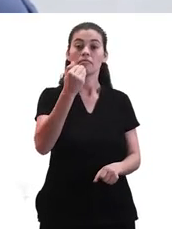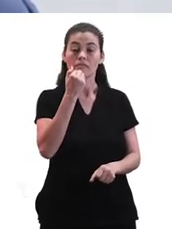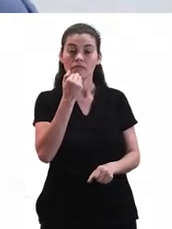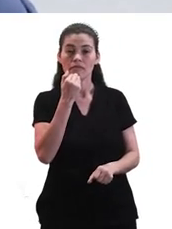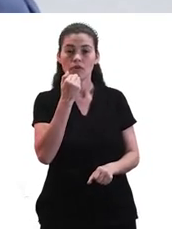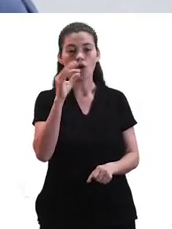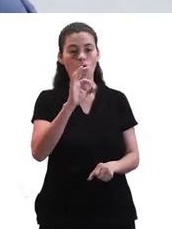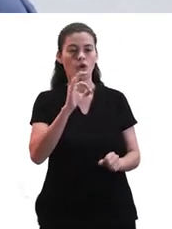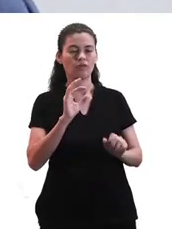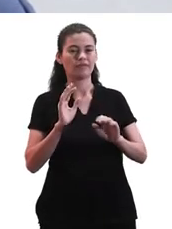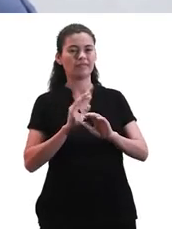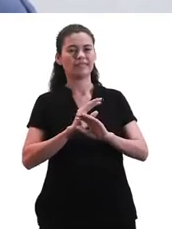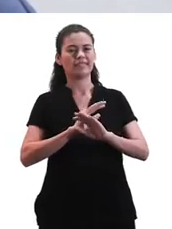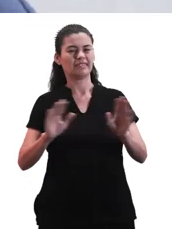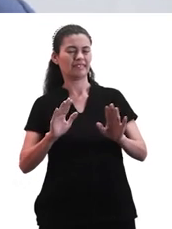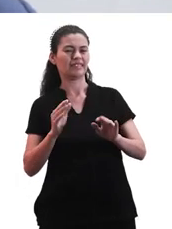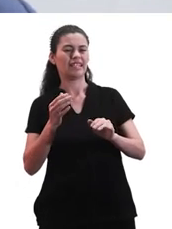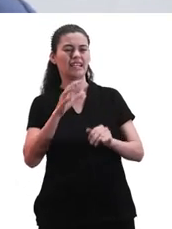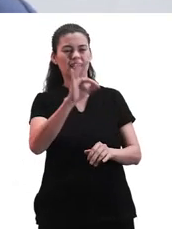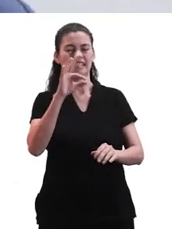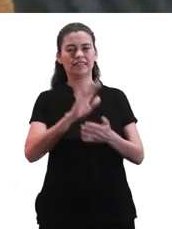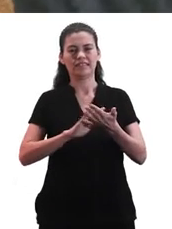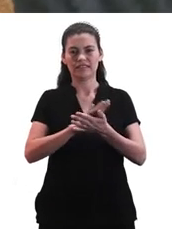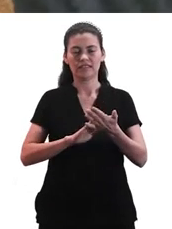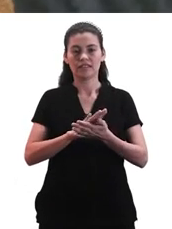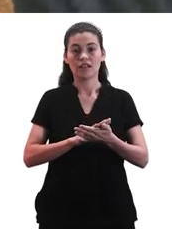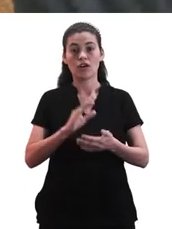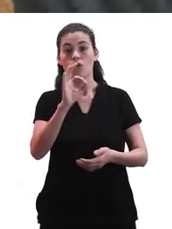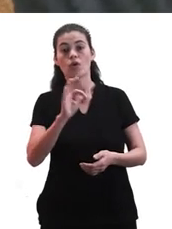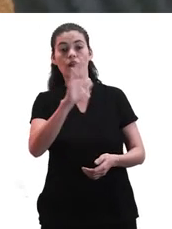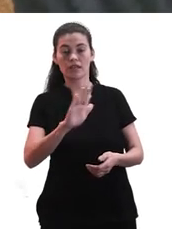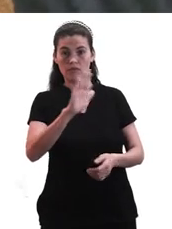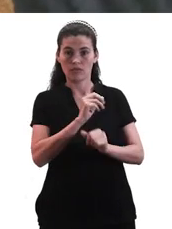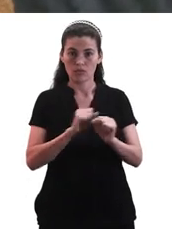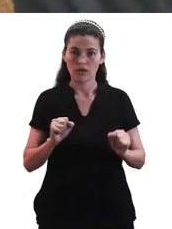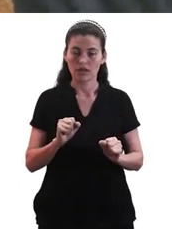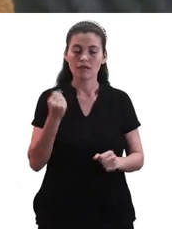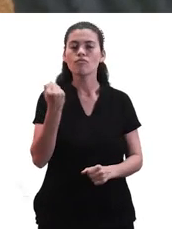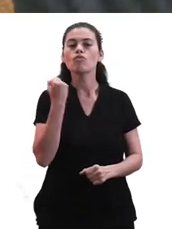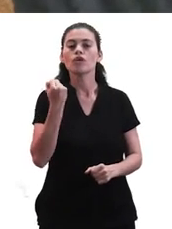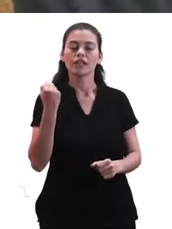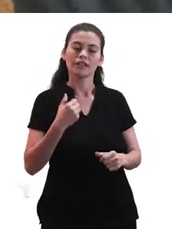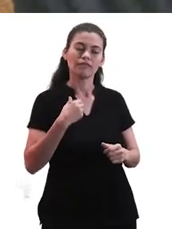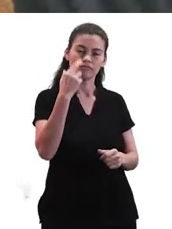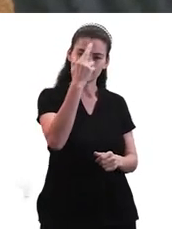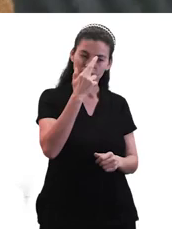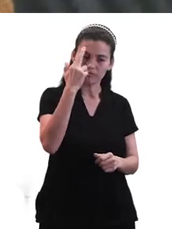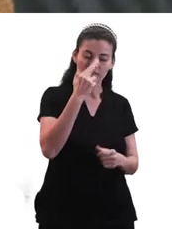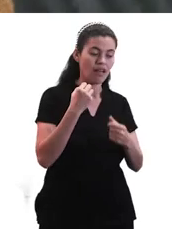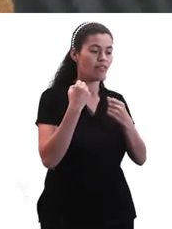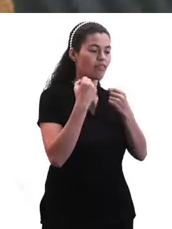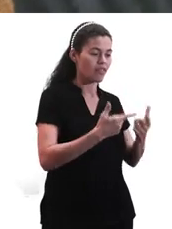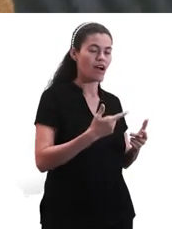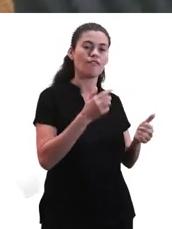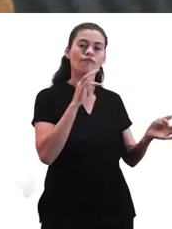tenemos que evitar esa mala elección todo el tiempo? No. Tenemos que conversar, reflexionar y darle la oportunidad, las herramientas para que